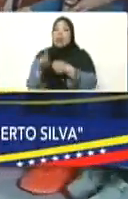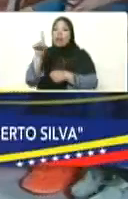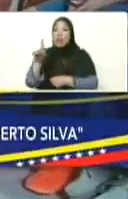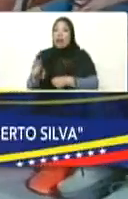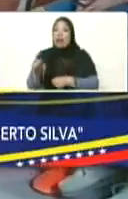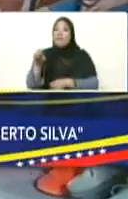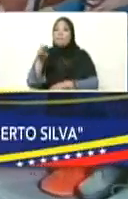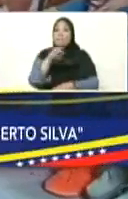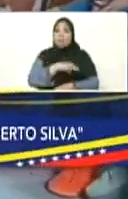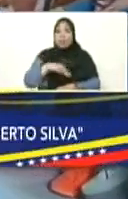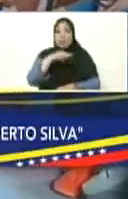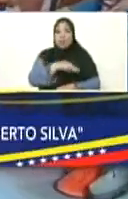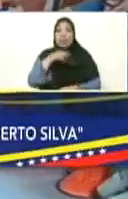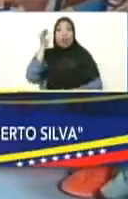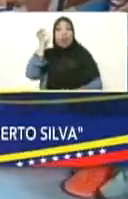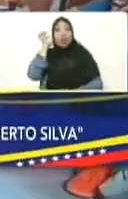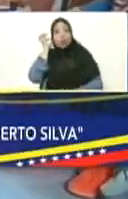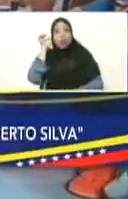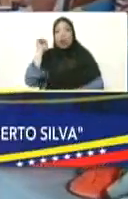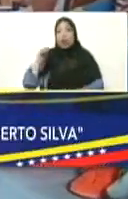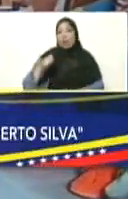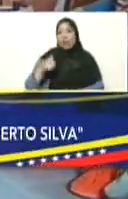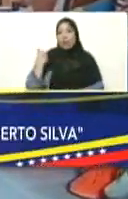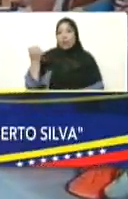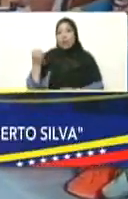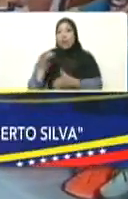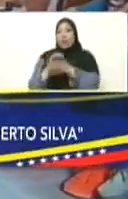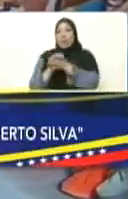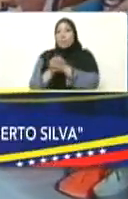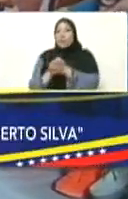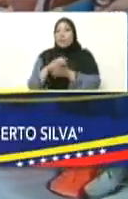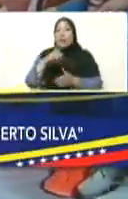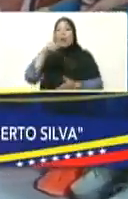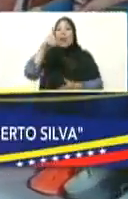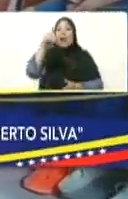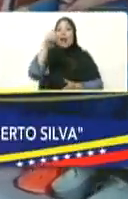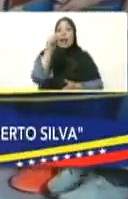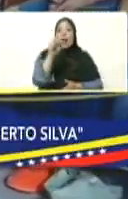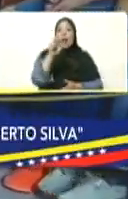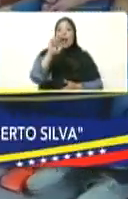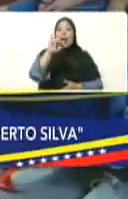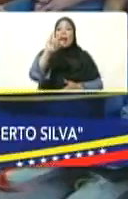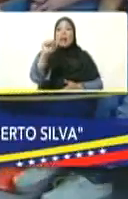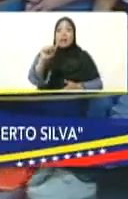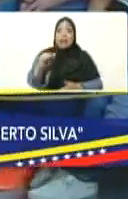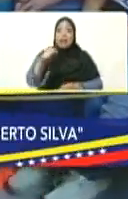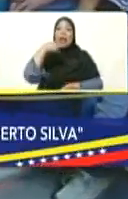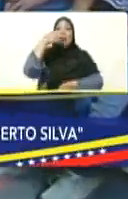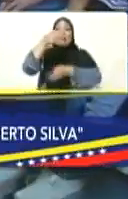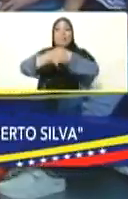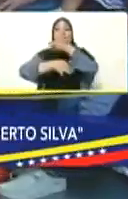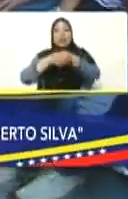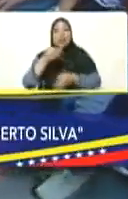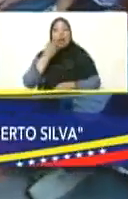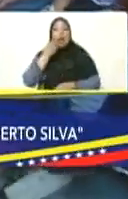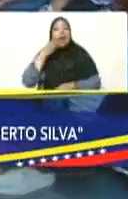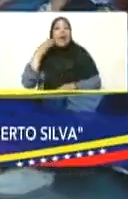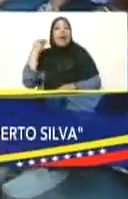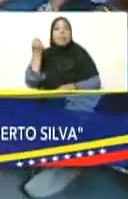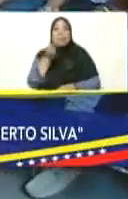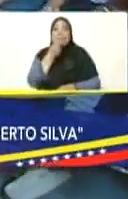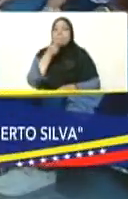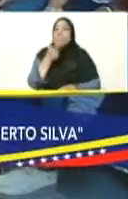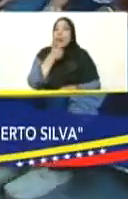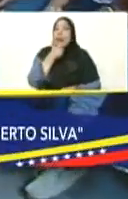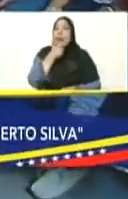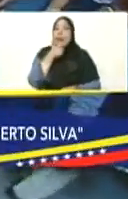Montes y bueno nuestra beneficiaria Adriana Adriana que va a explicar lo que ha sido esta experiencia tan hermosa la lucha